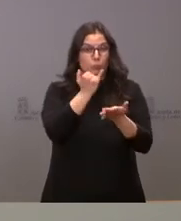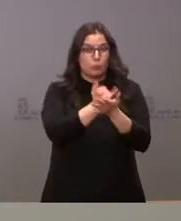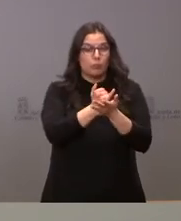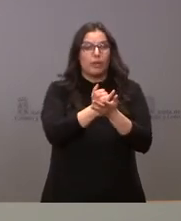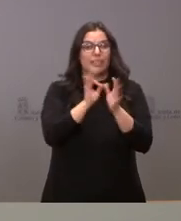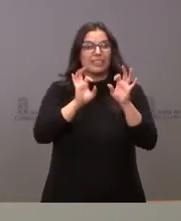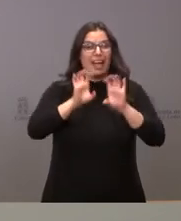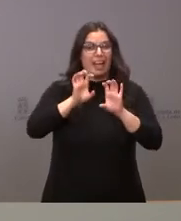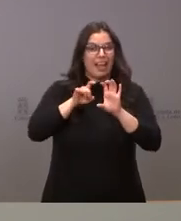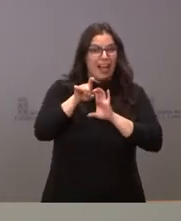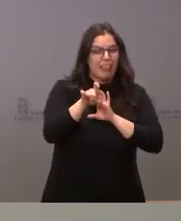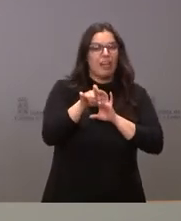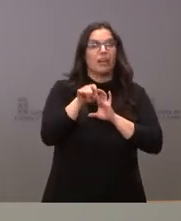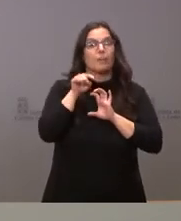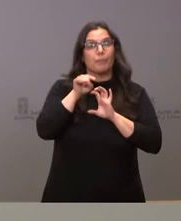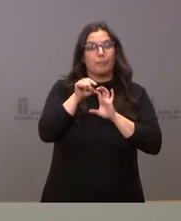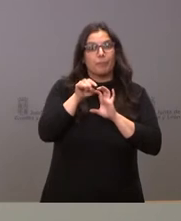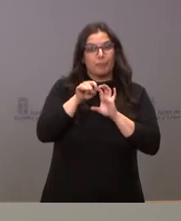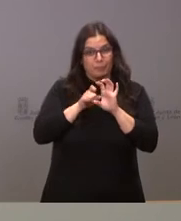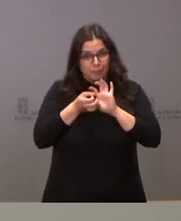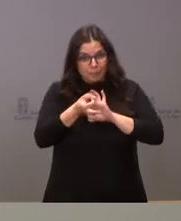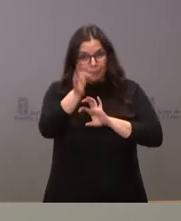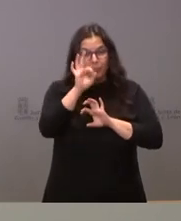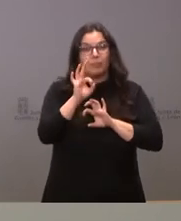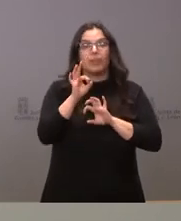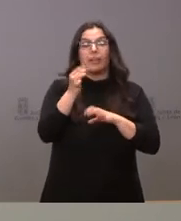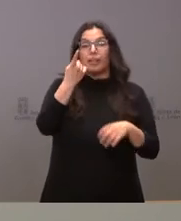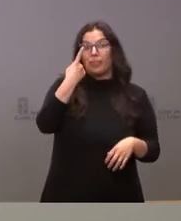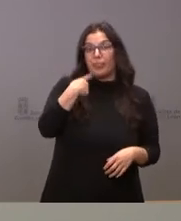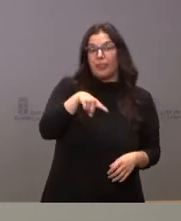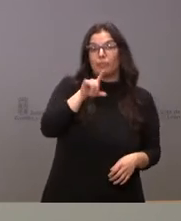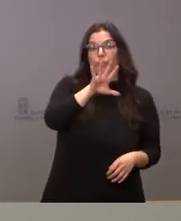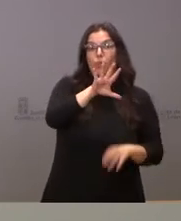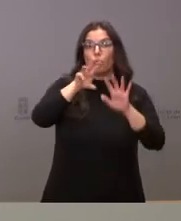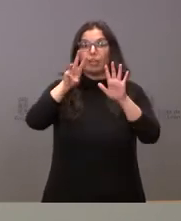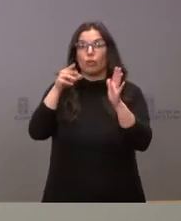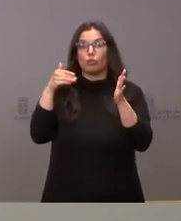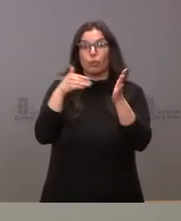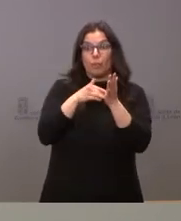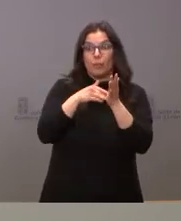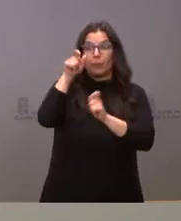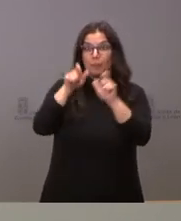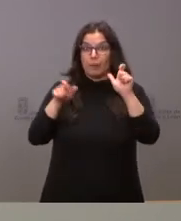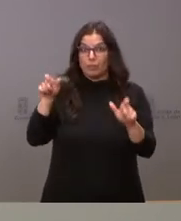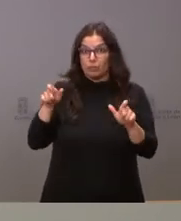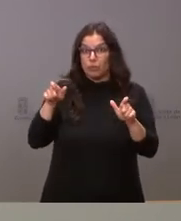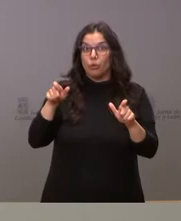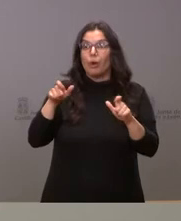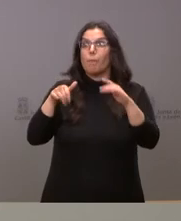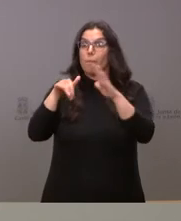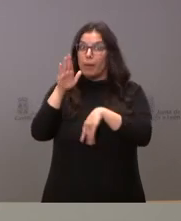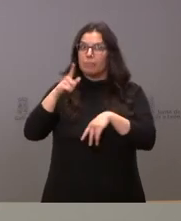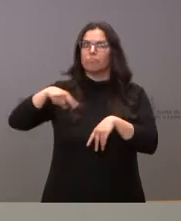del cáncer colorectal y fueron más de 158.000 los usuarios, los participantes,